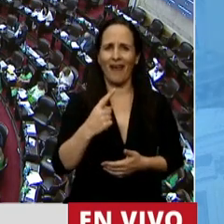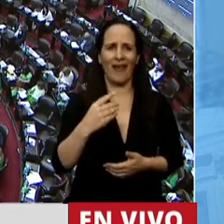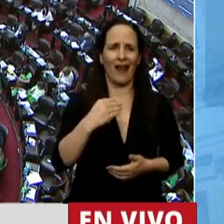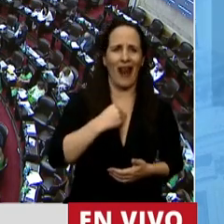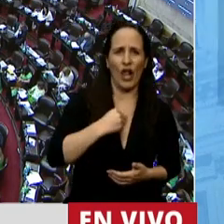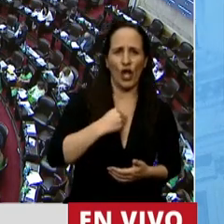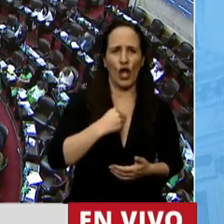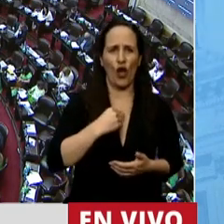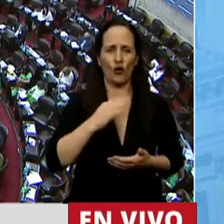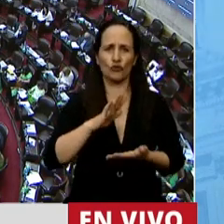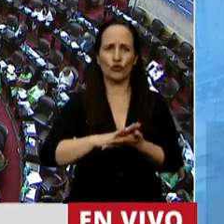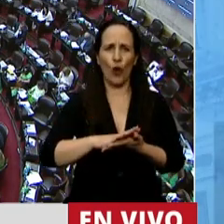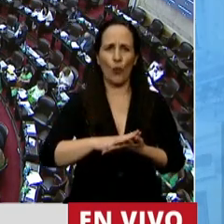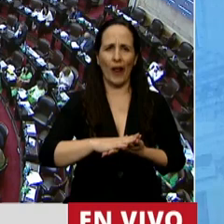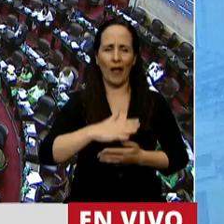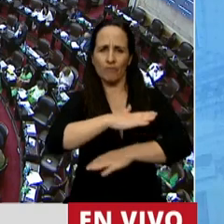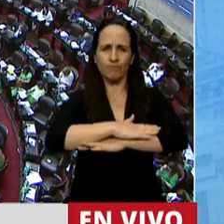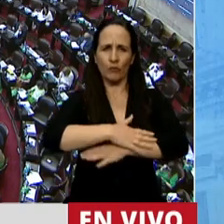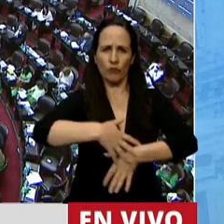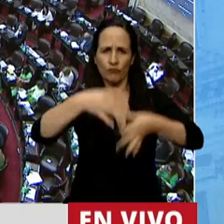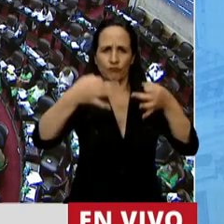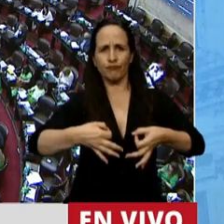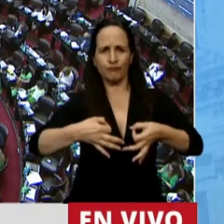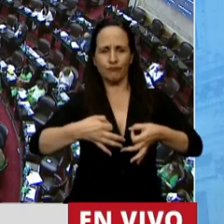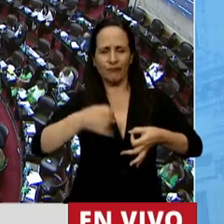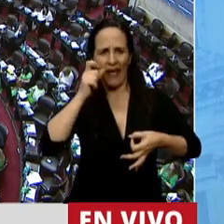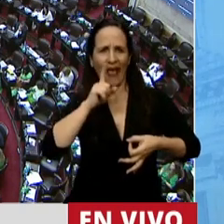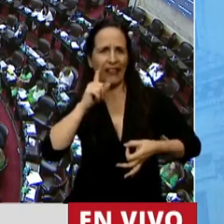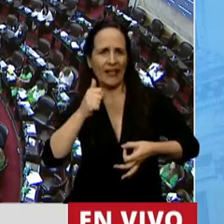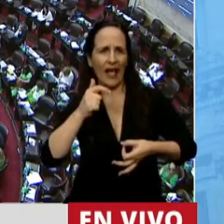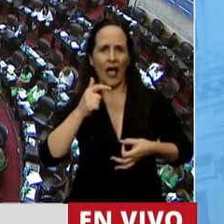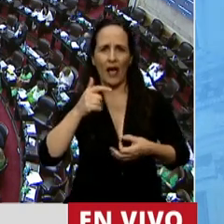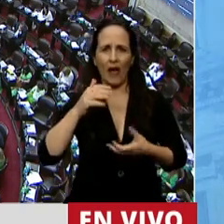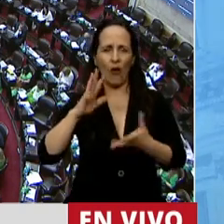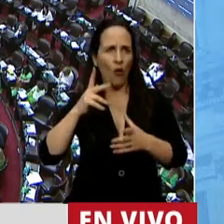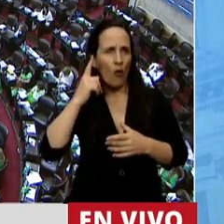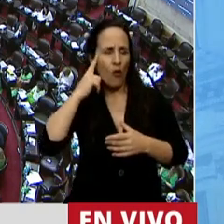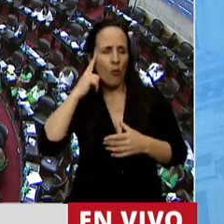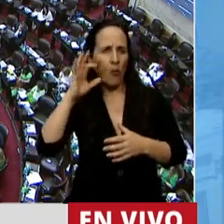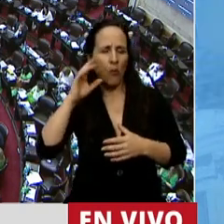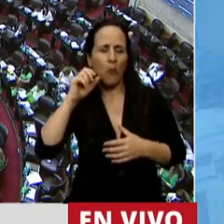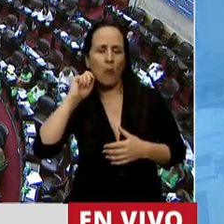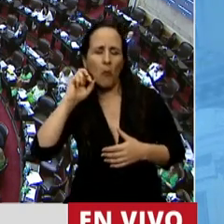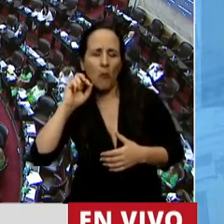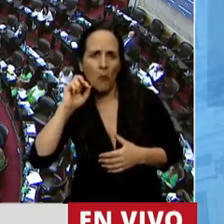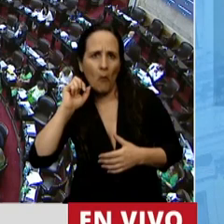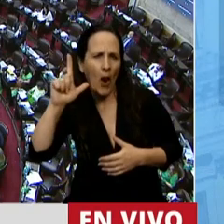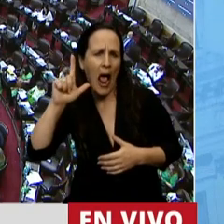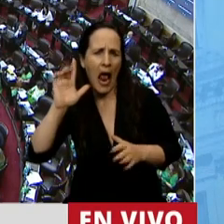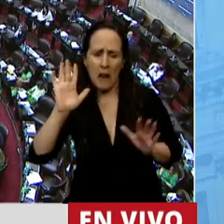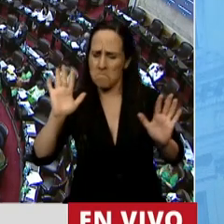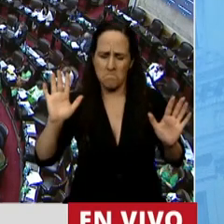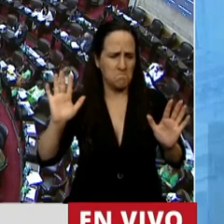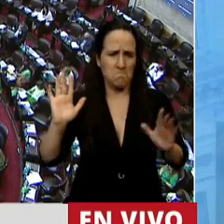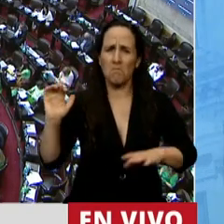ético, ni moral, ni siquiera personal. Estamos acá por políticas públicas, porque